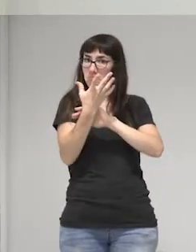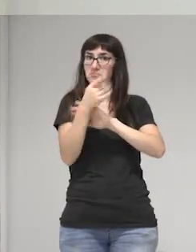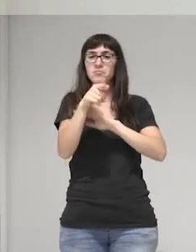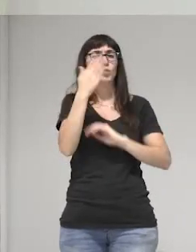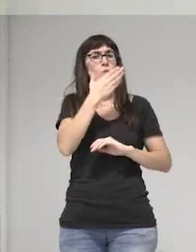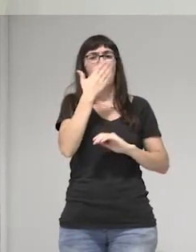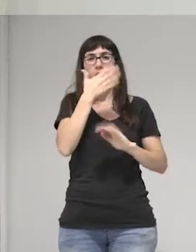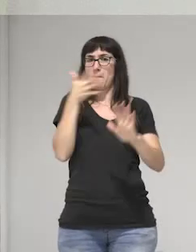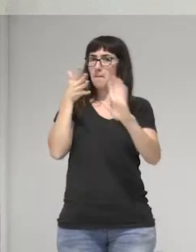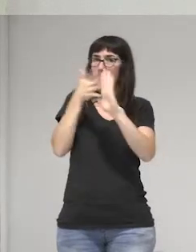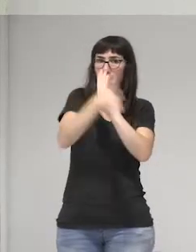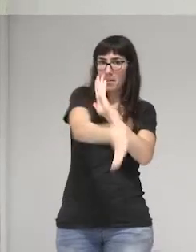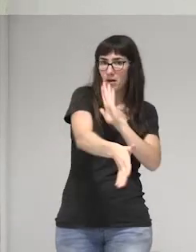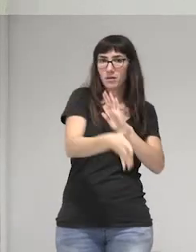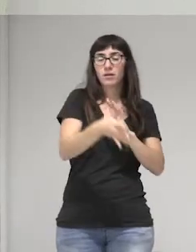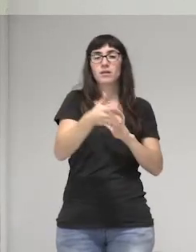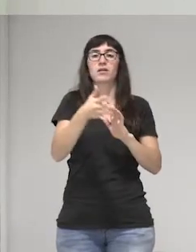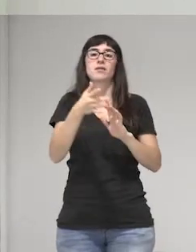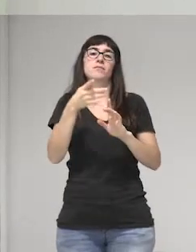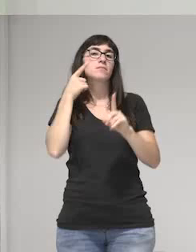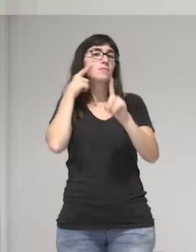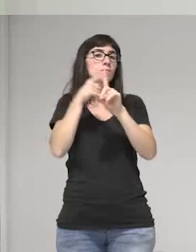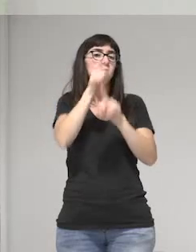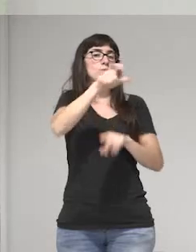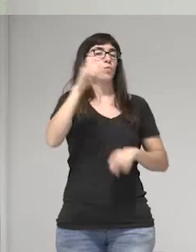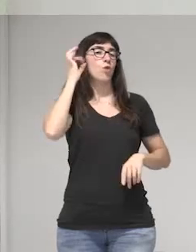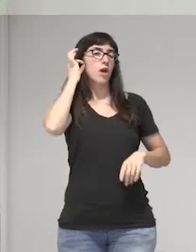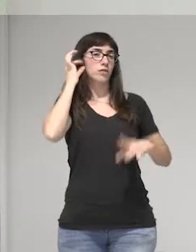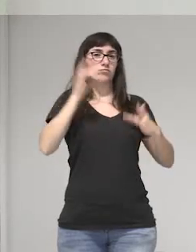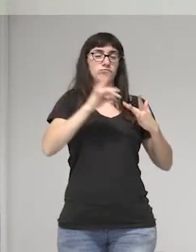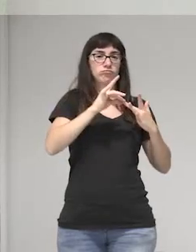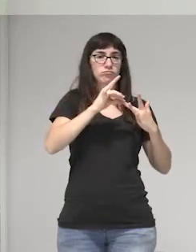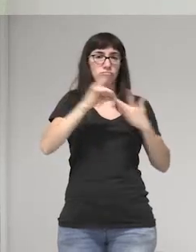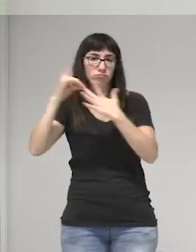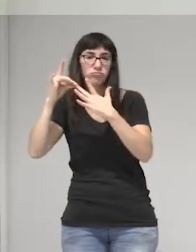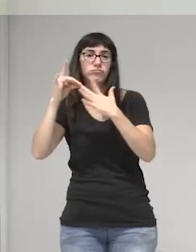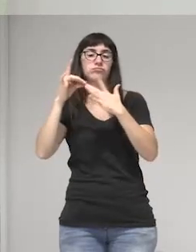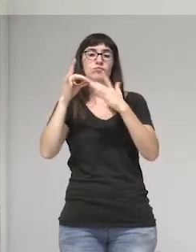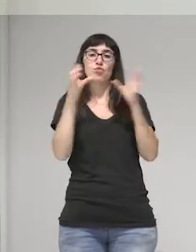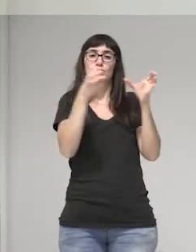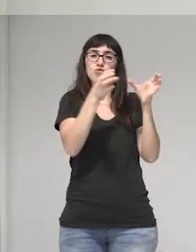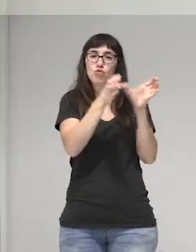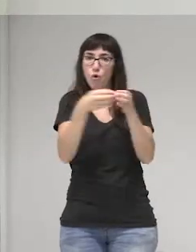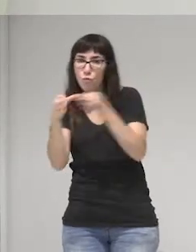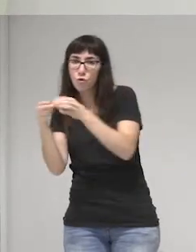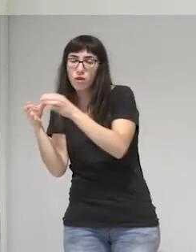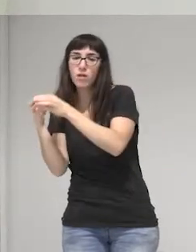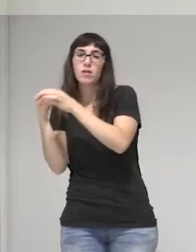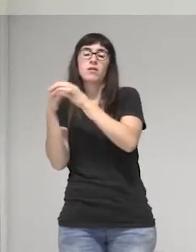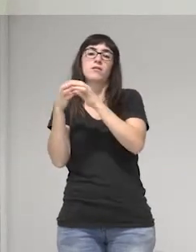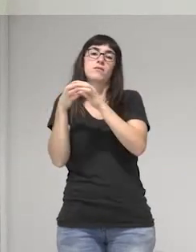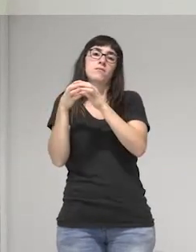para mujeres, lideresas de comunidades del